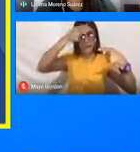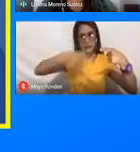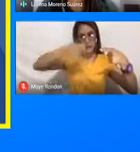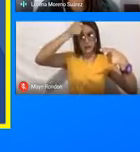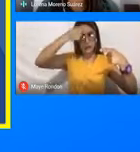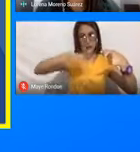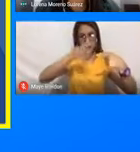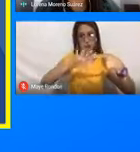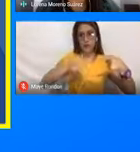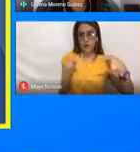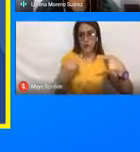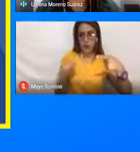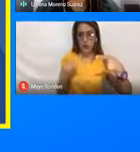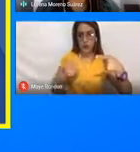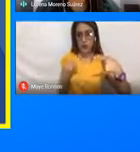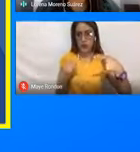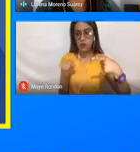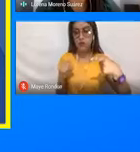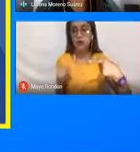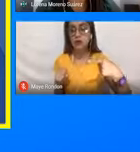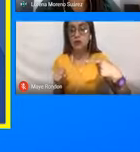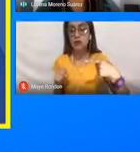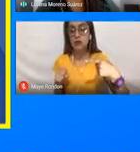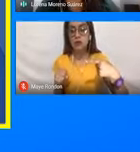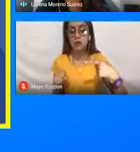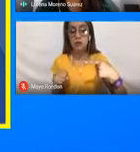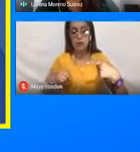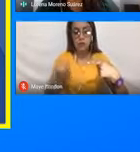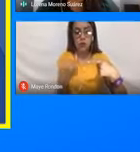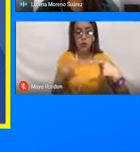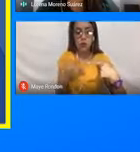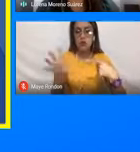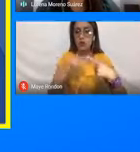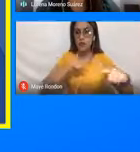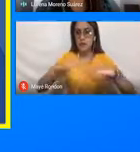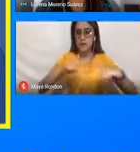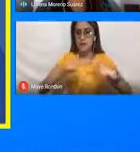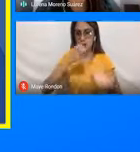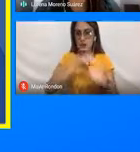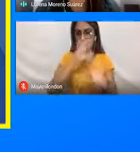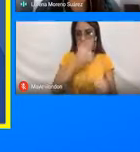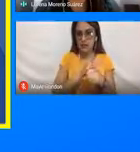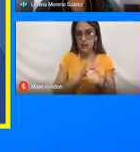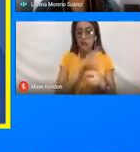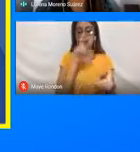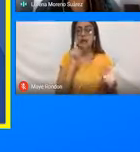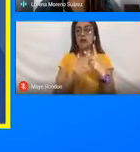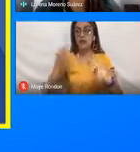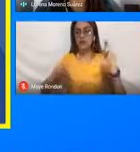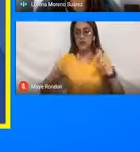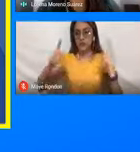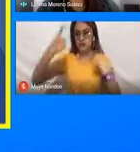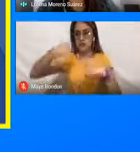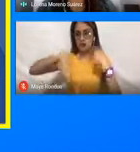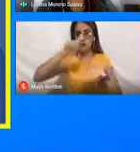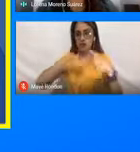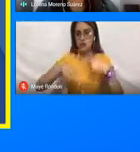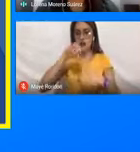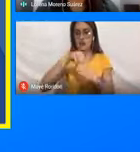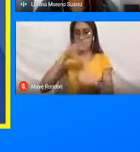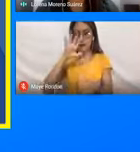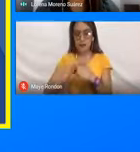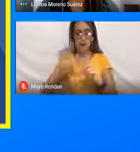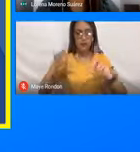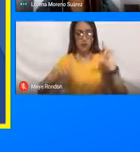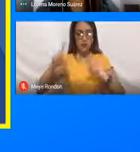para el caso de Bogotá, sería toda la administración distrital, y para el sector turístico, el Instituto Distrital